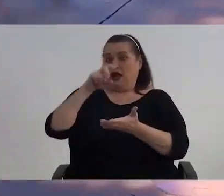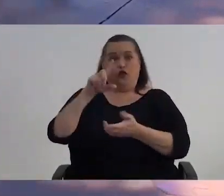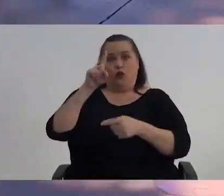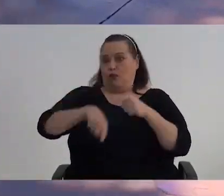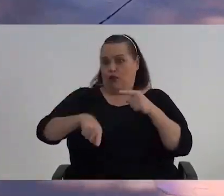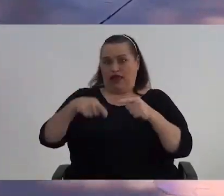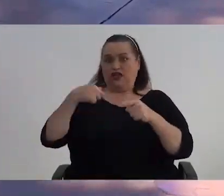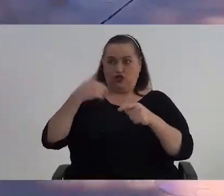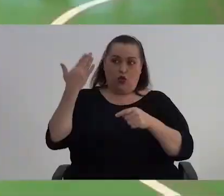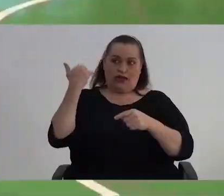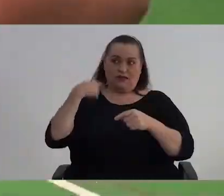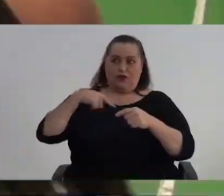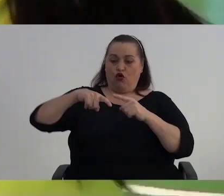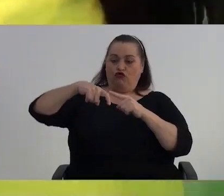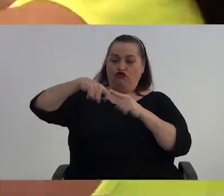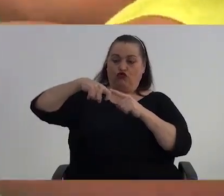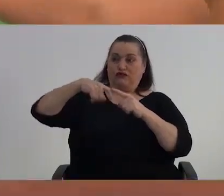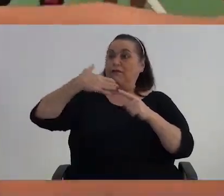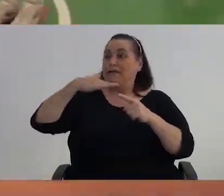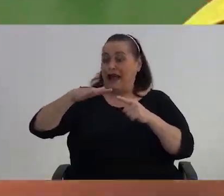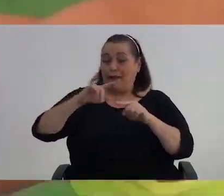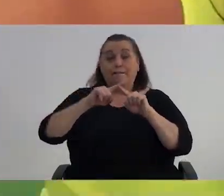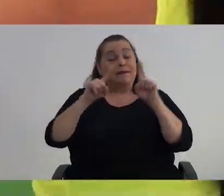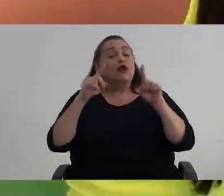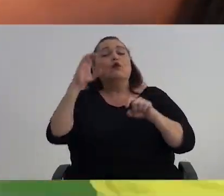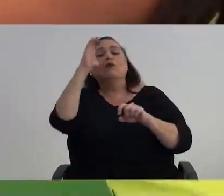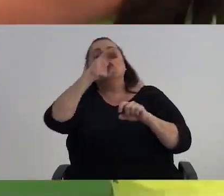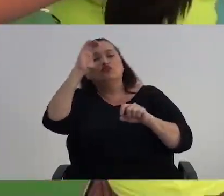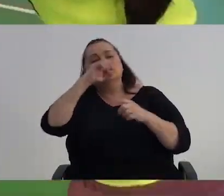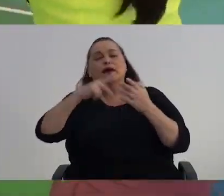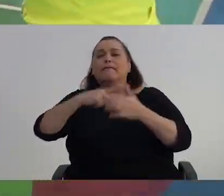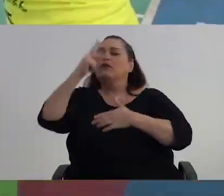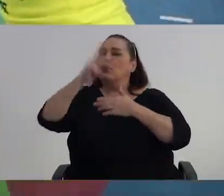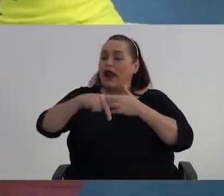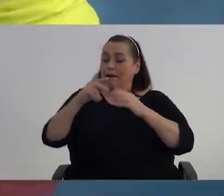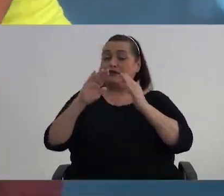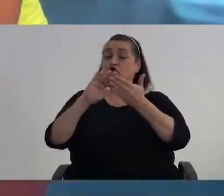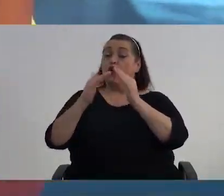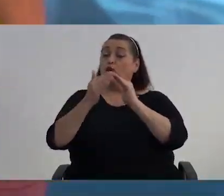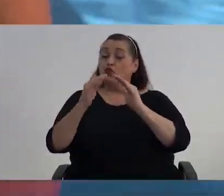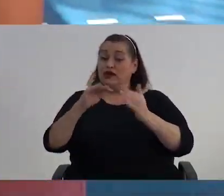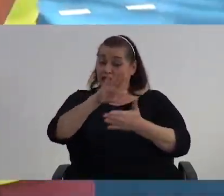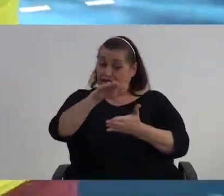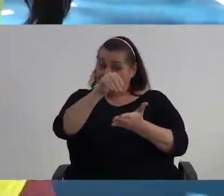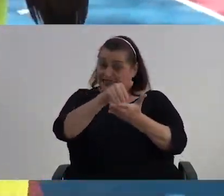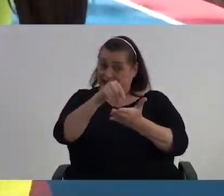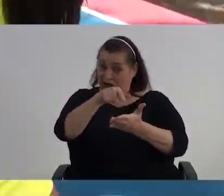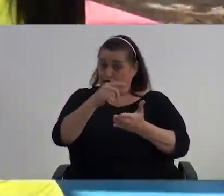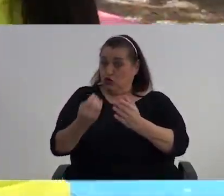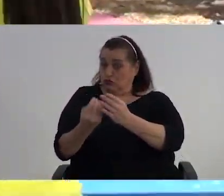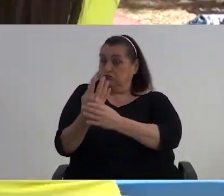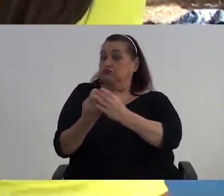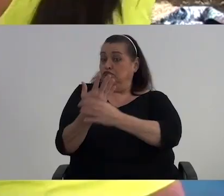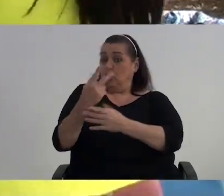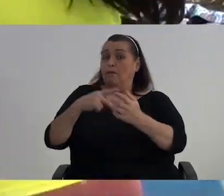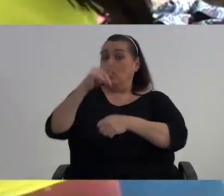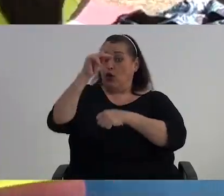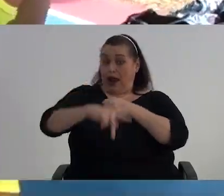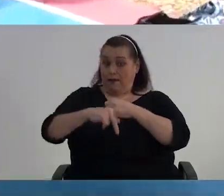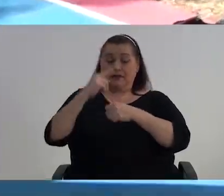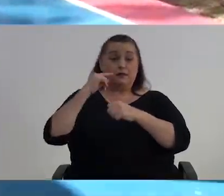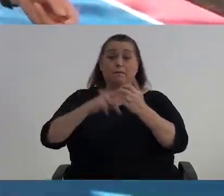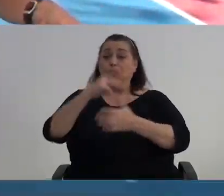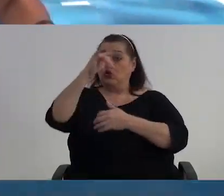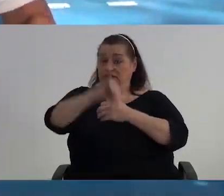yo Porque hace poco Me había lesionado una rodilla Pero si podemos buscar Programas que hay en la comunidad Entonces en todas nuestras comunidades Están surgiendo Programas y